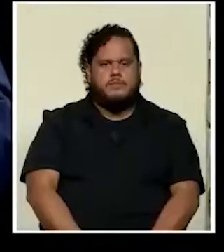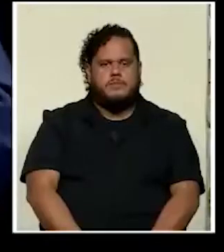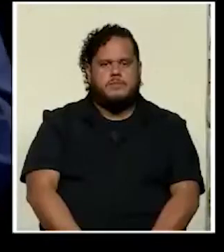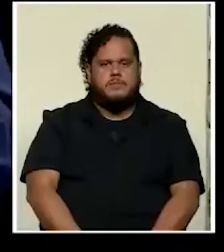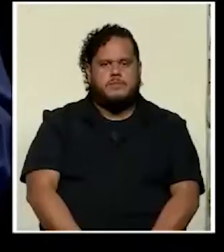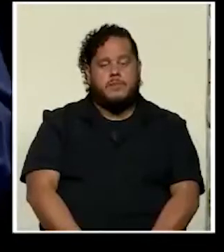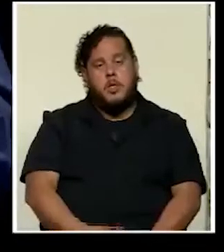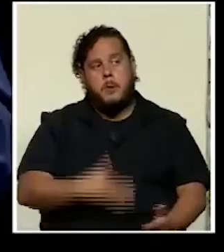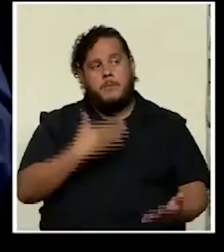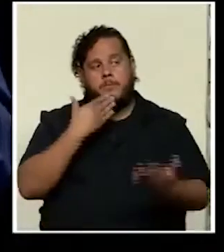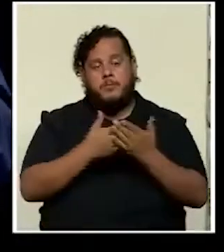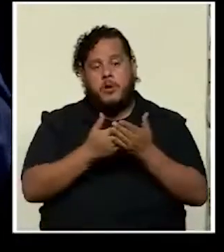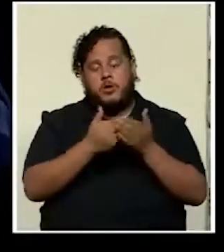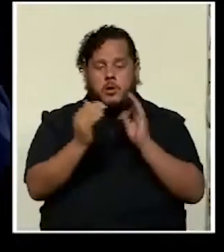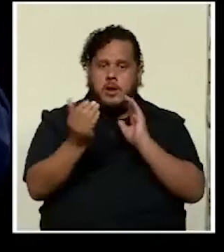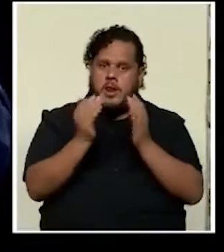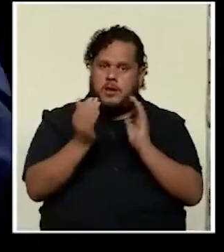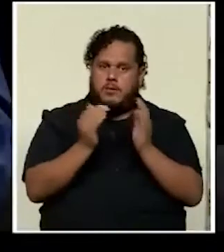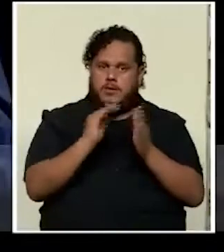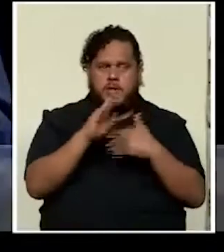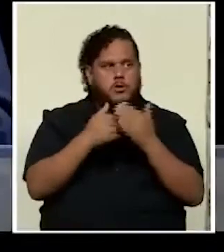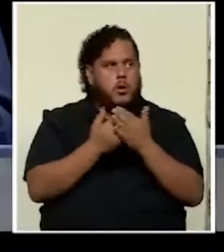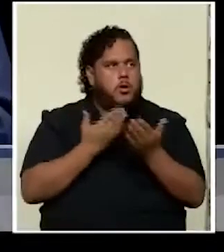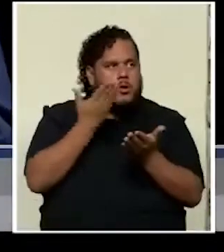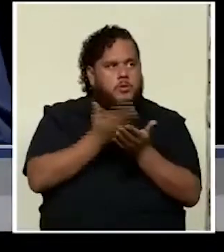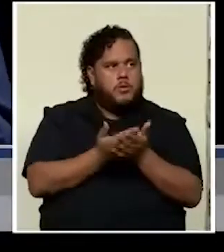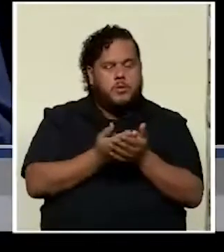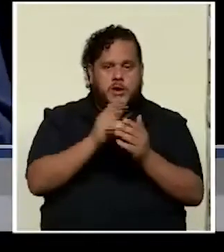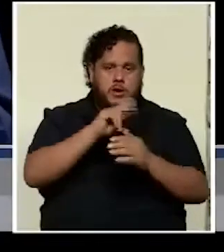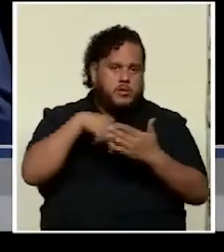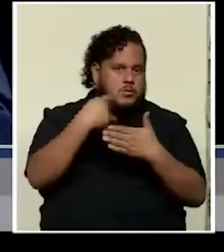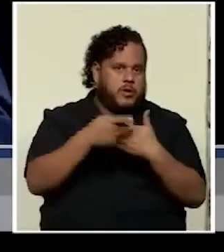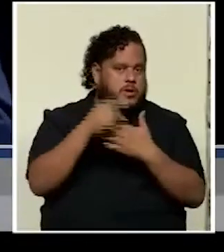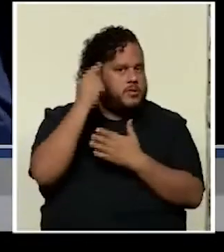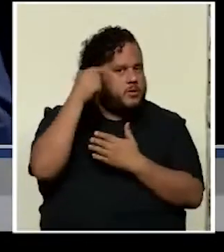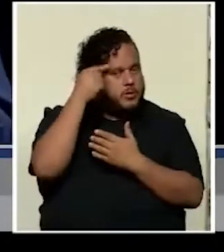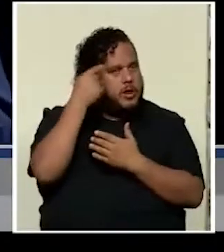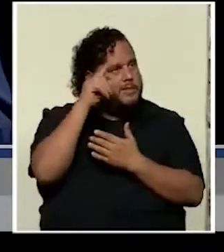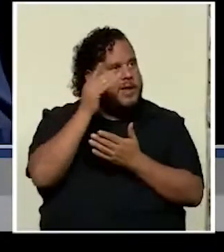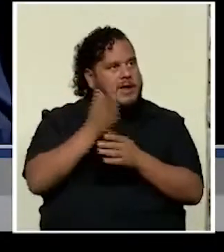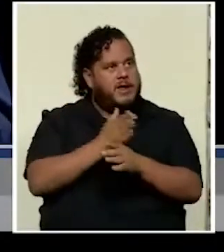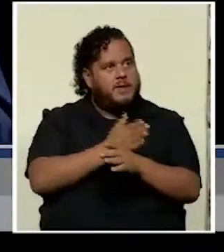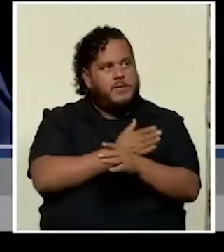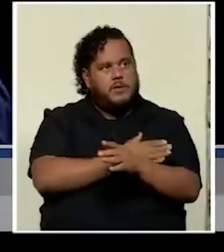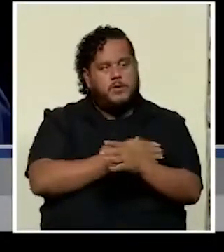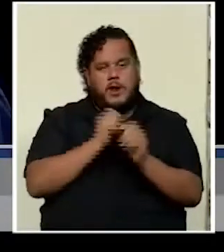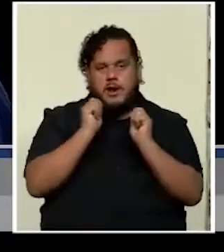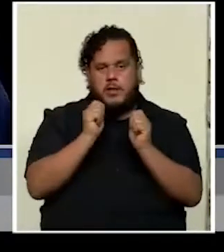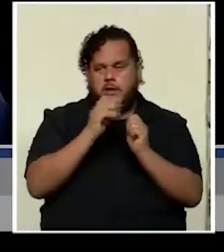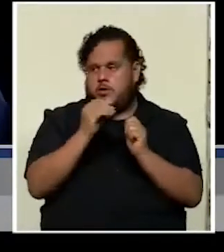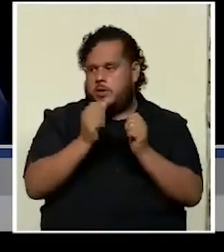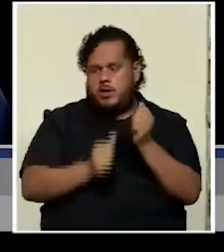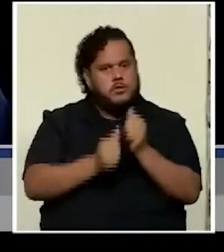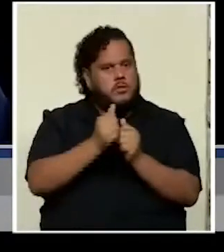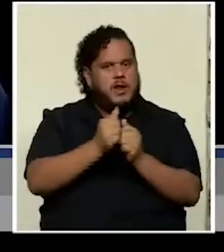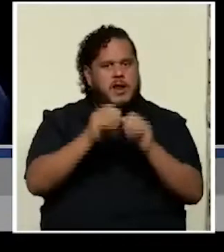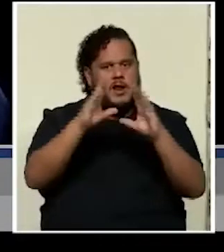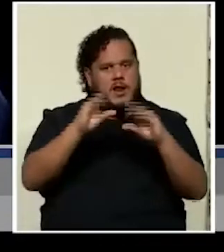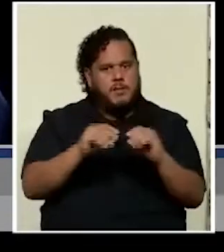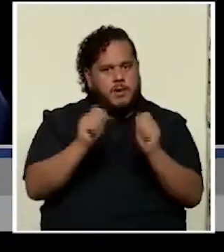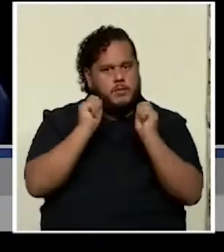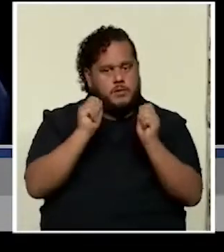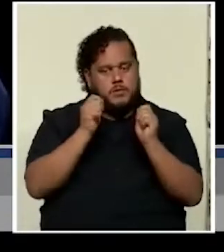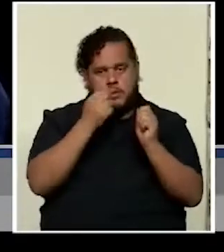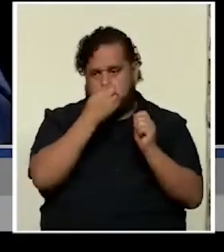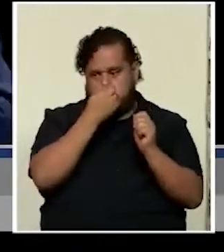bueno la comparación de lo que proponen los programas de gobierno para mejorar la educación y superar el apagón educativo